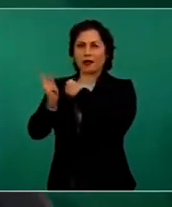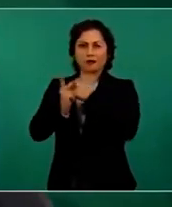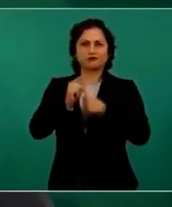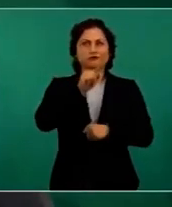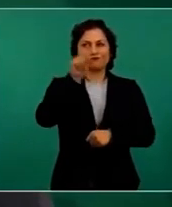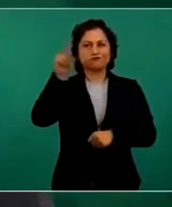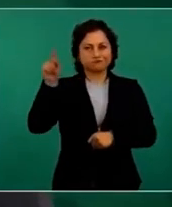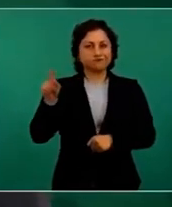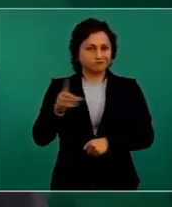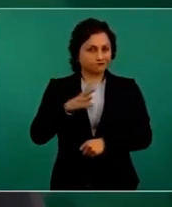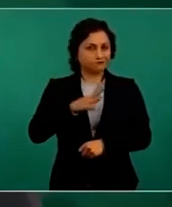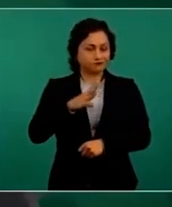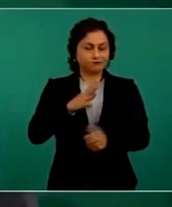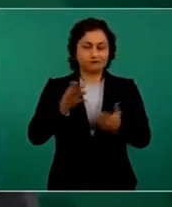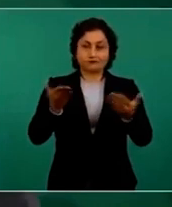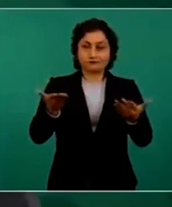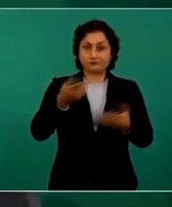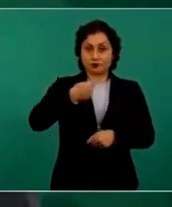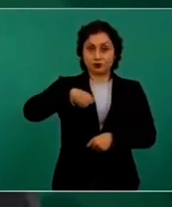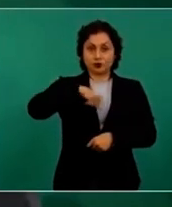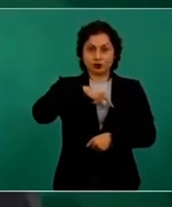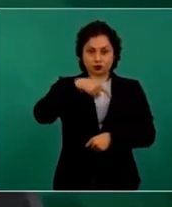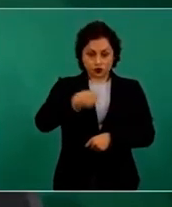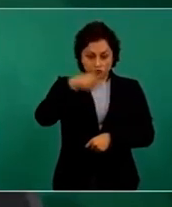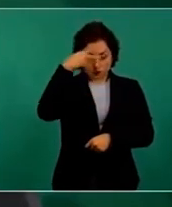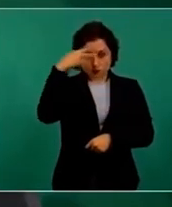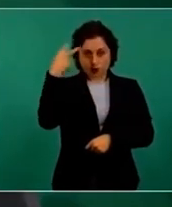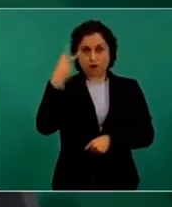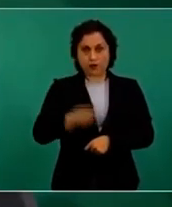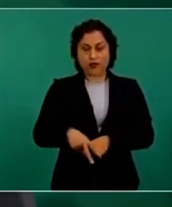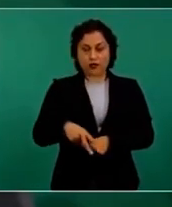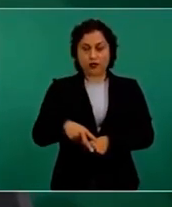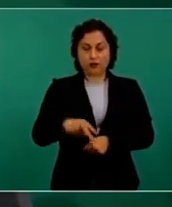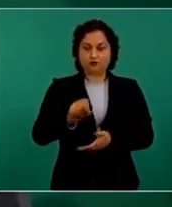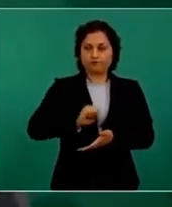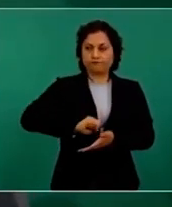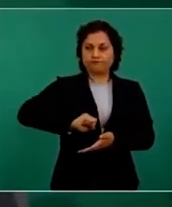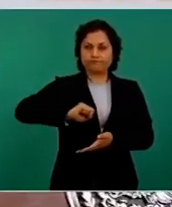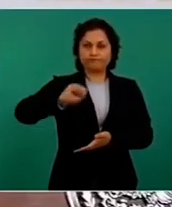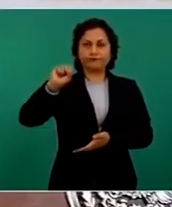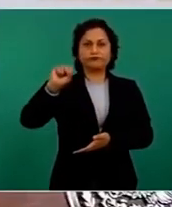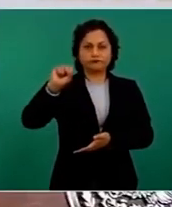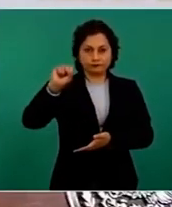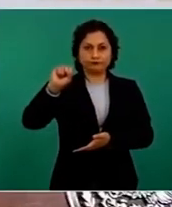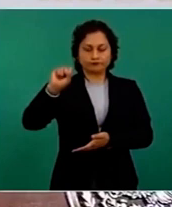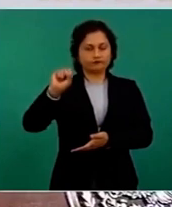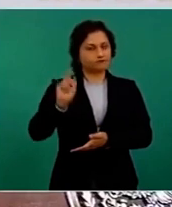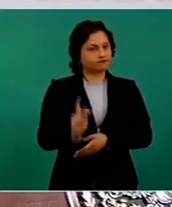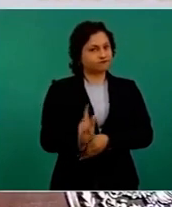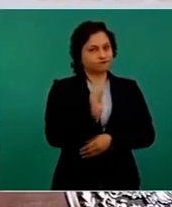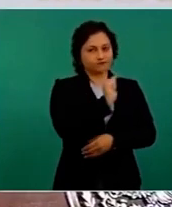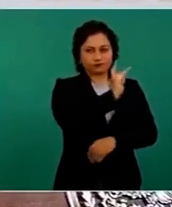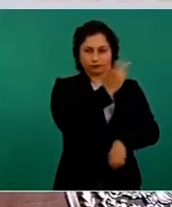Nosotros tenemos una inflación igual a la de Estados Unidos.